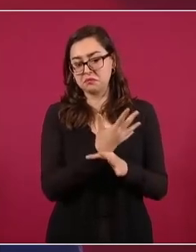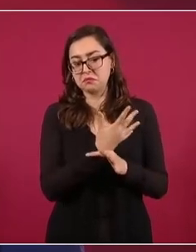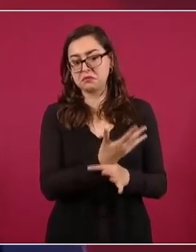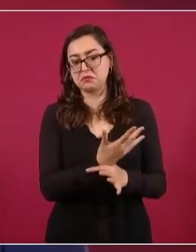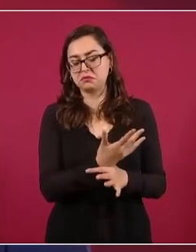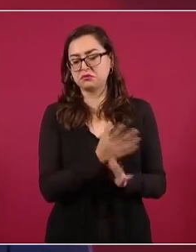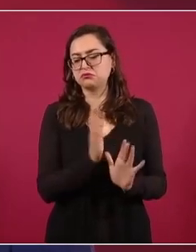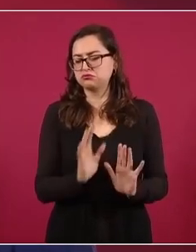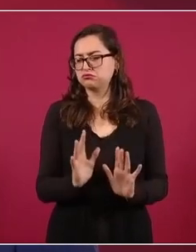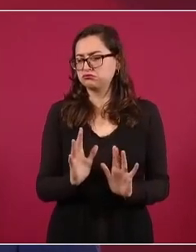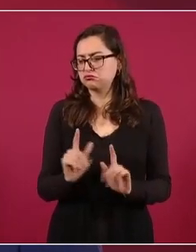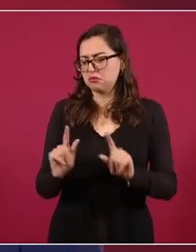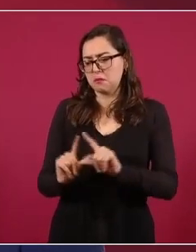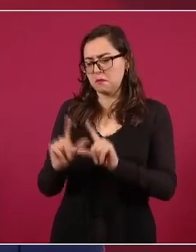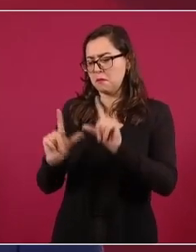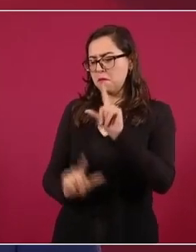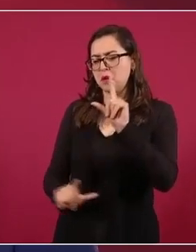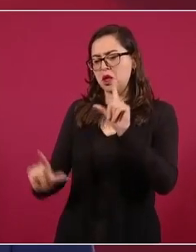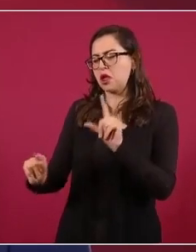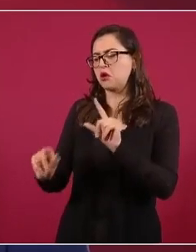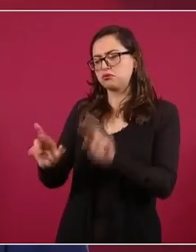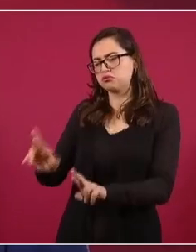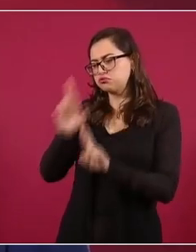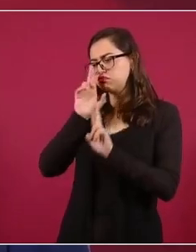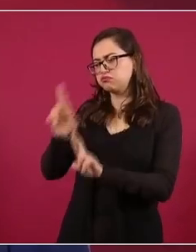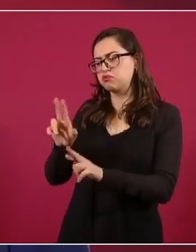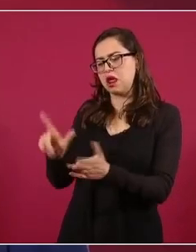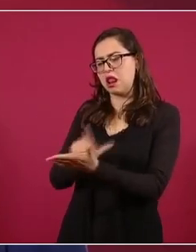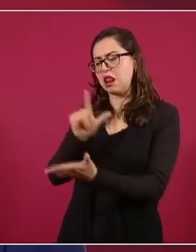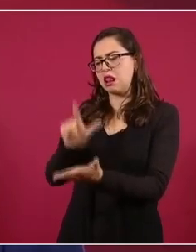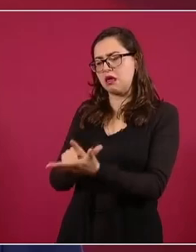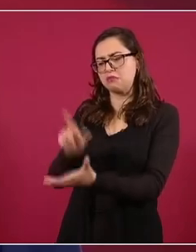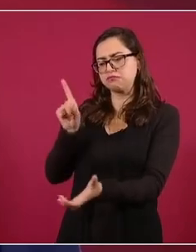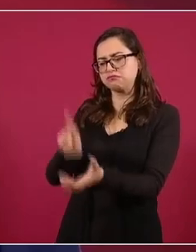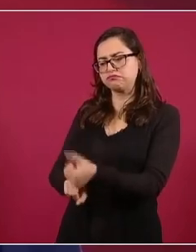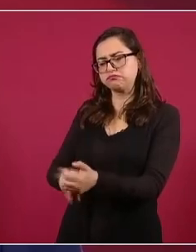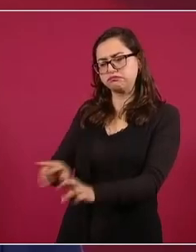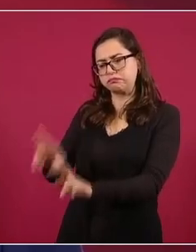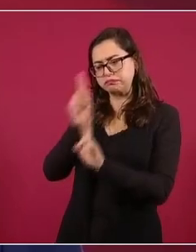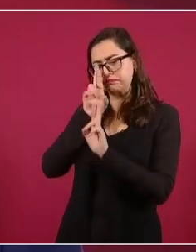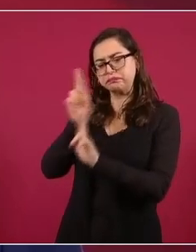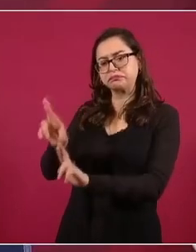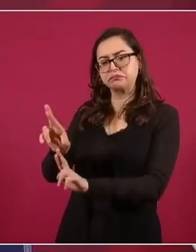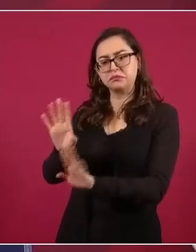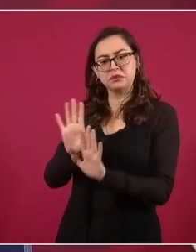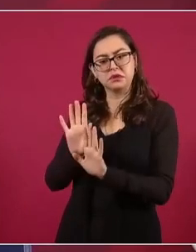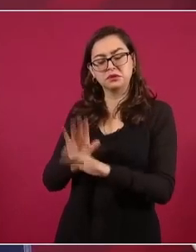respetuosos de nuestra política energética.